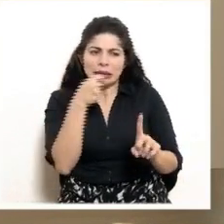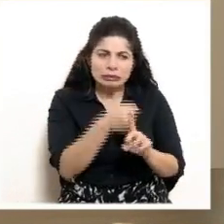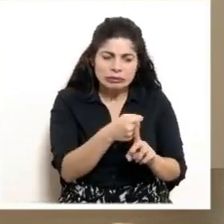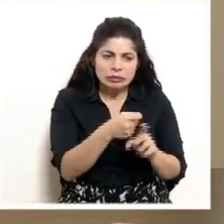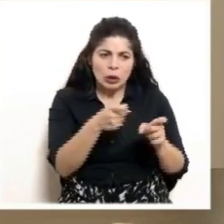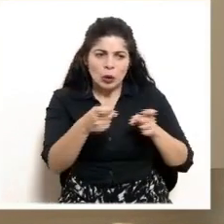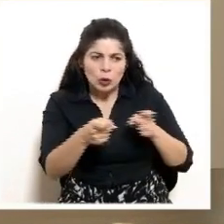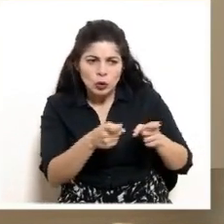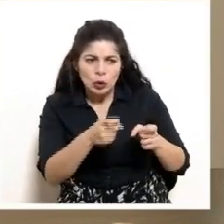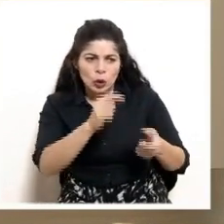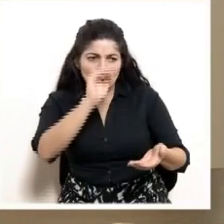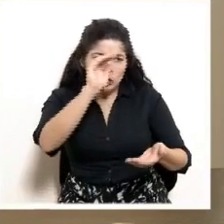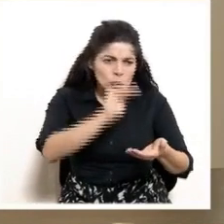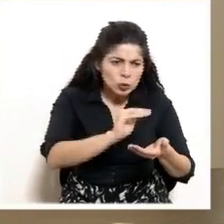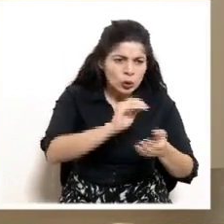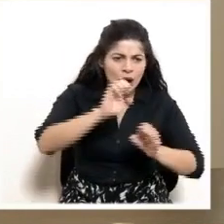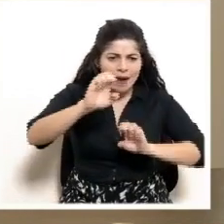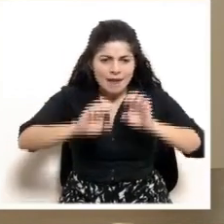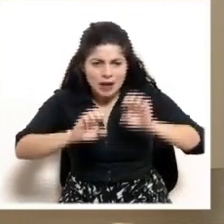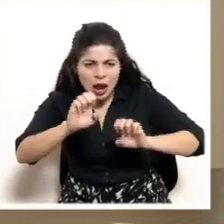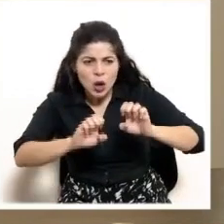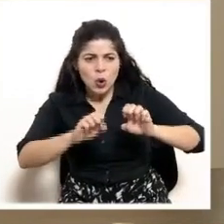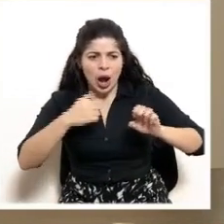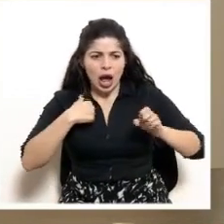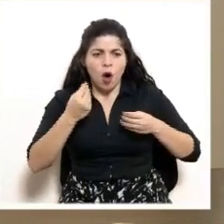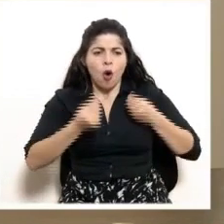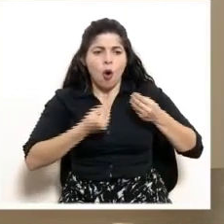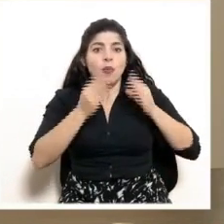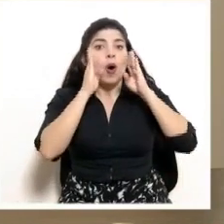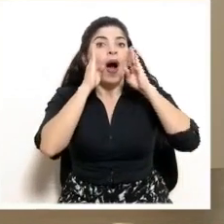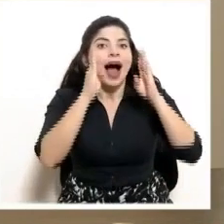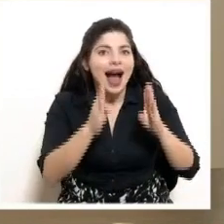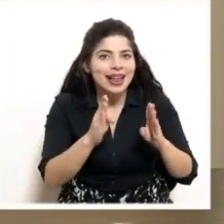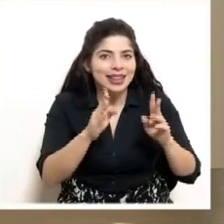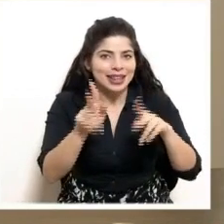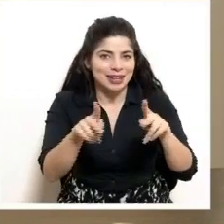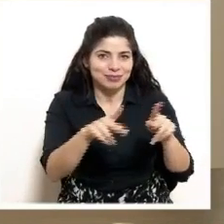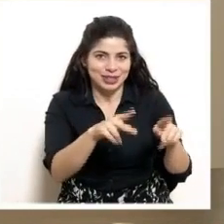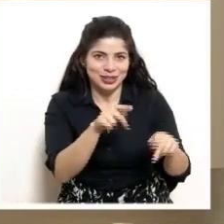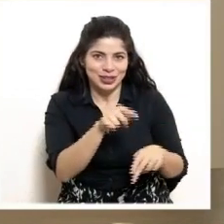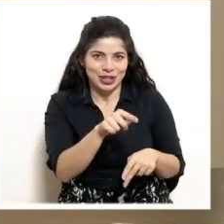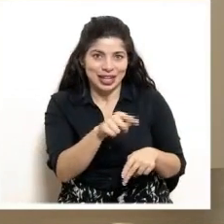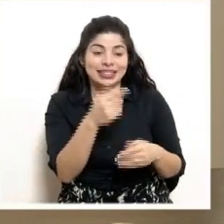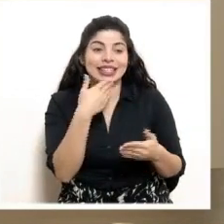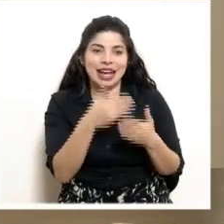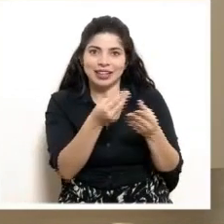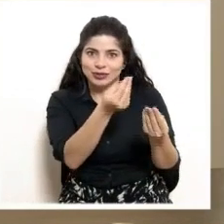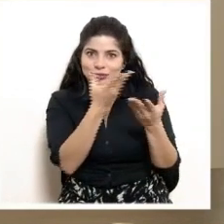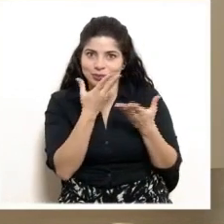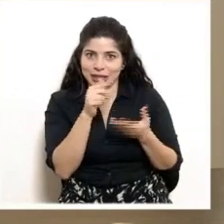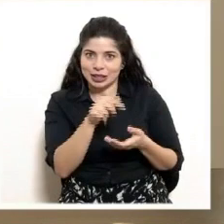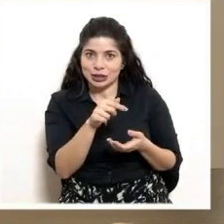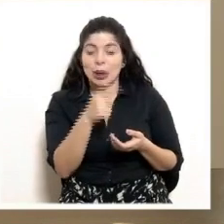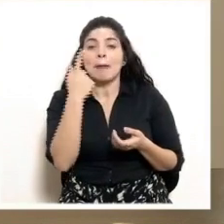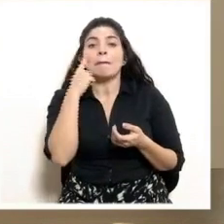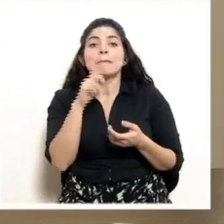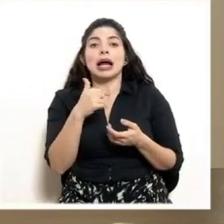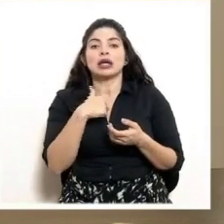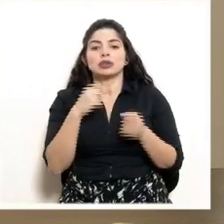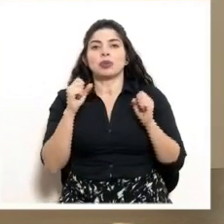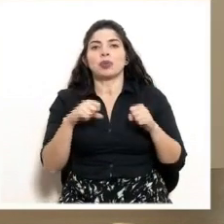control, de evaluación y de atención primaria a la población, de manera tal que podamos tratar